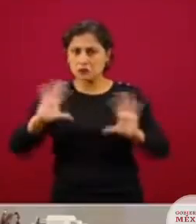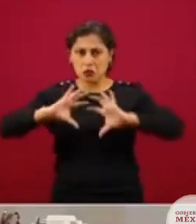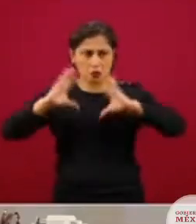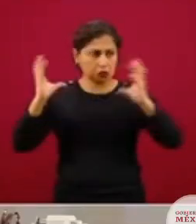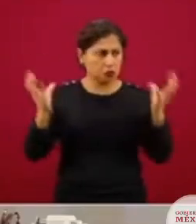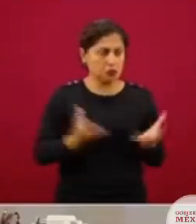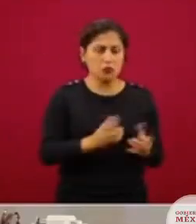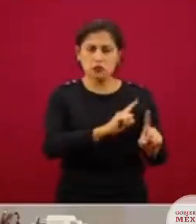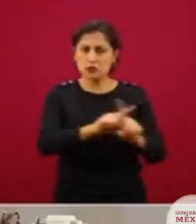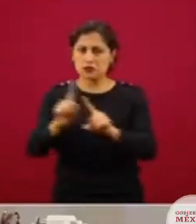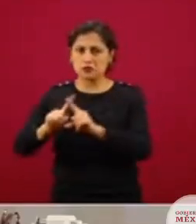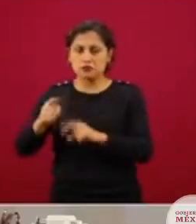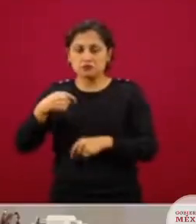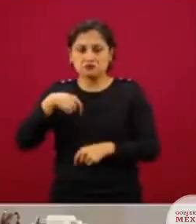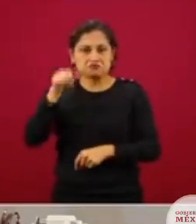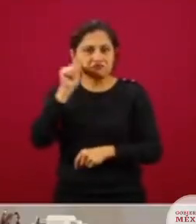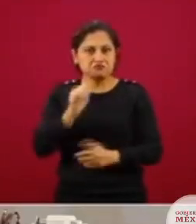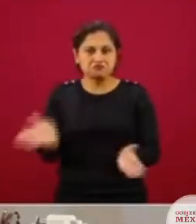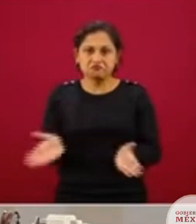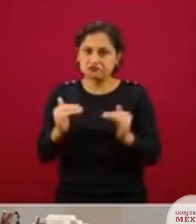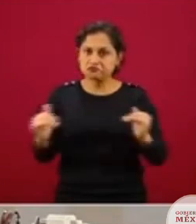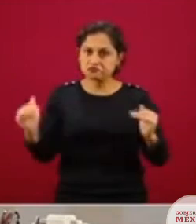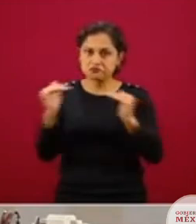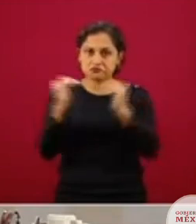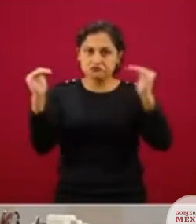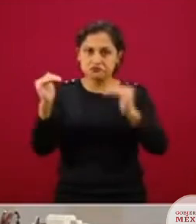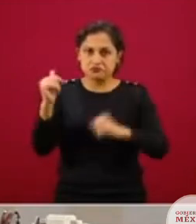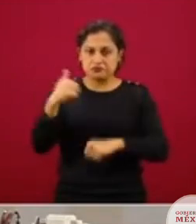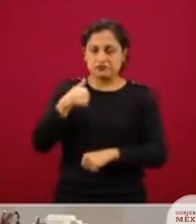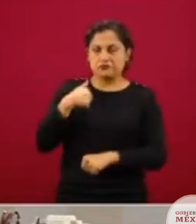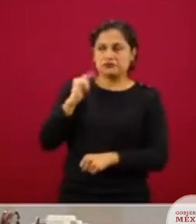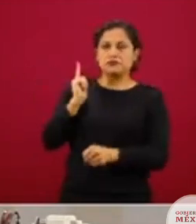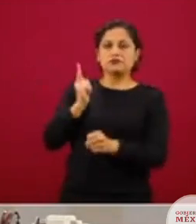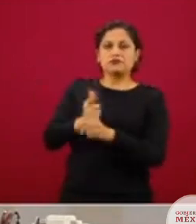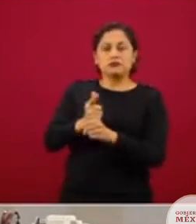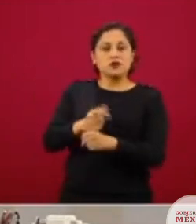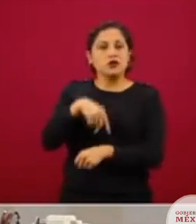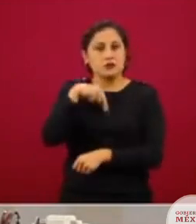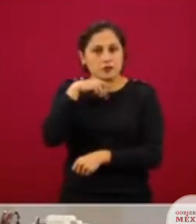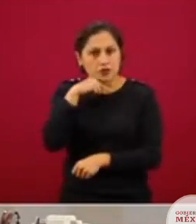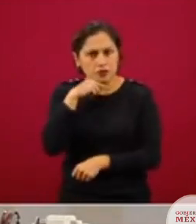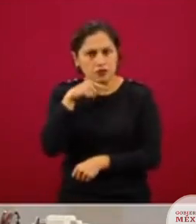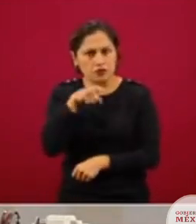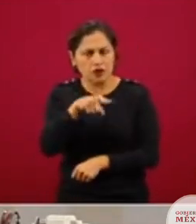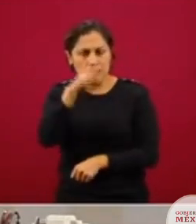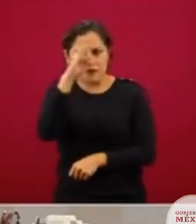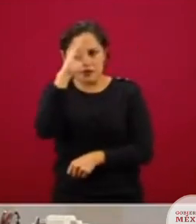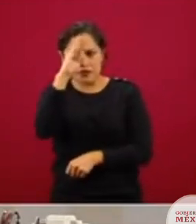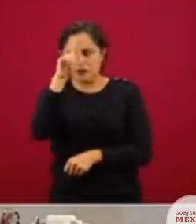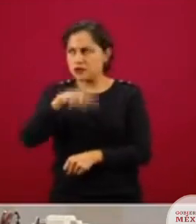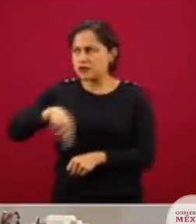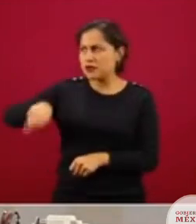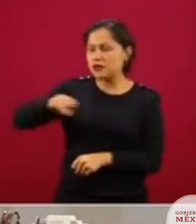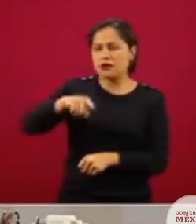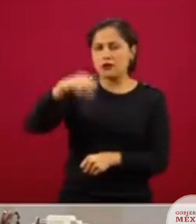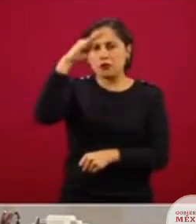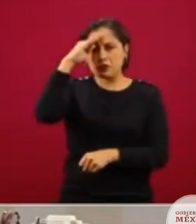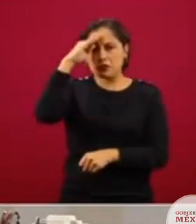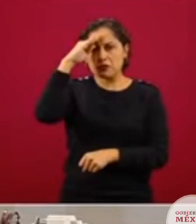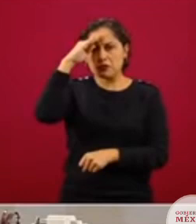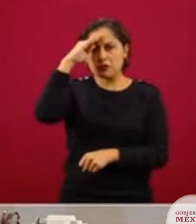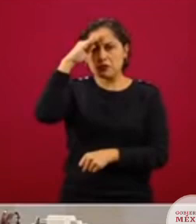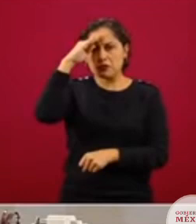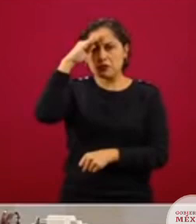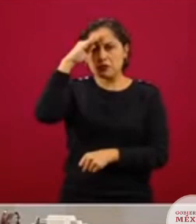Y me parece que sería preocupante que por alguna circunstancia como esta se malinterpretara. No es mi